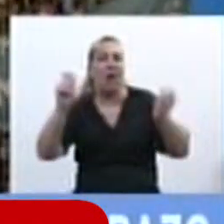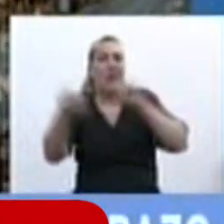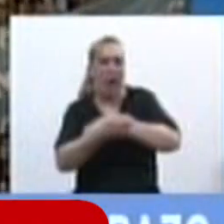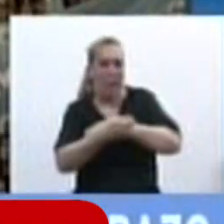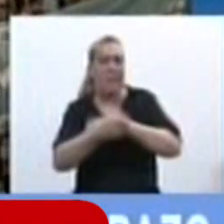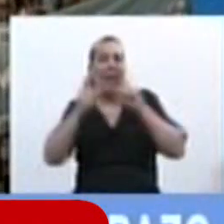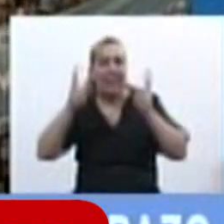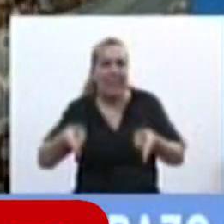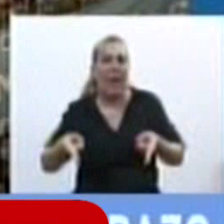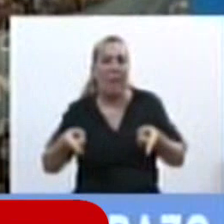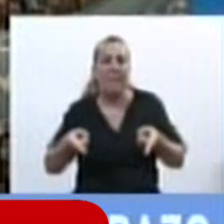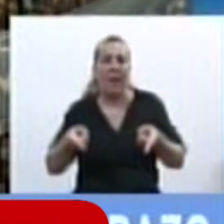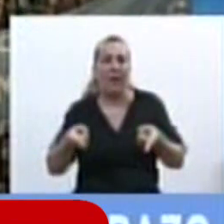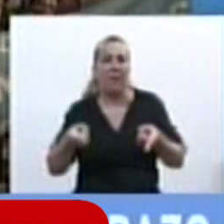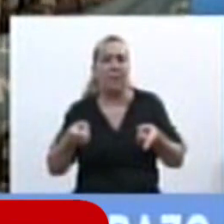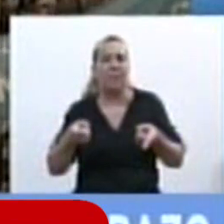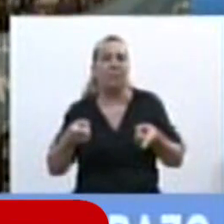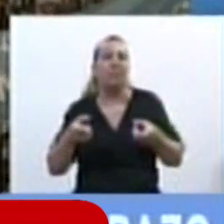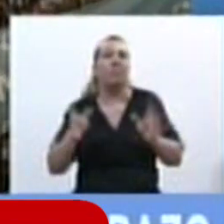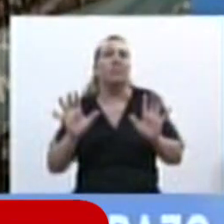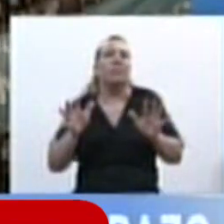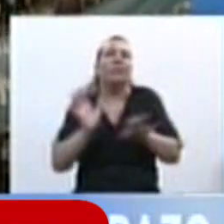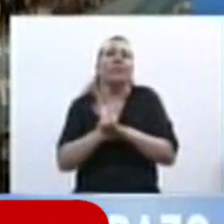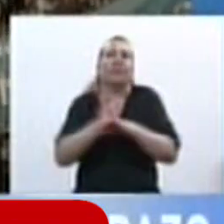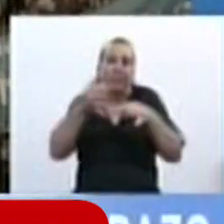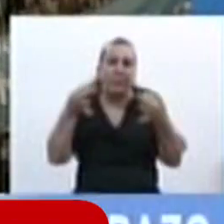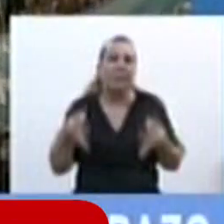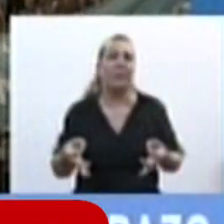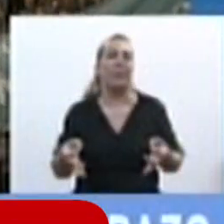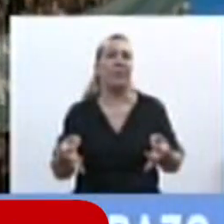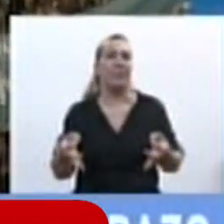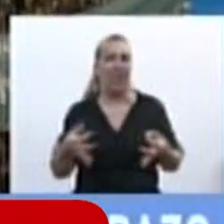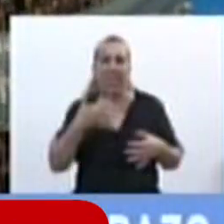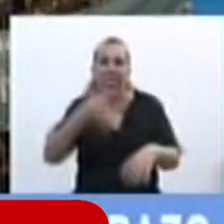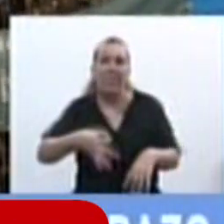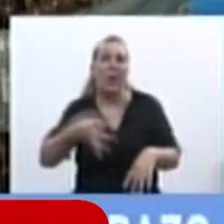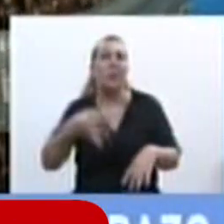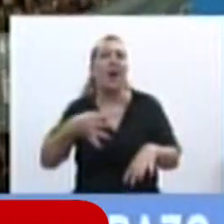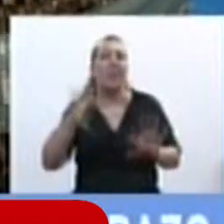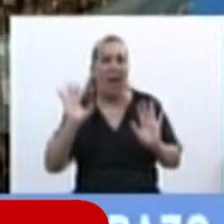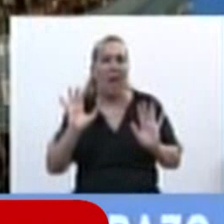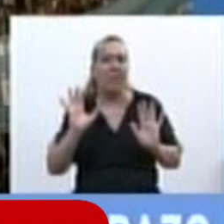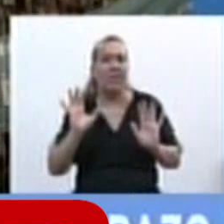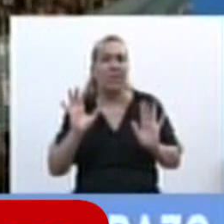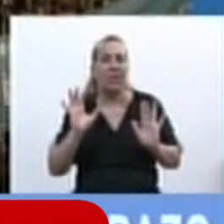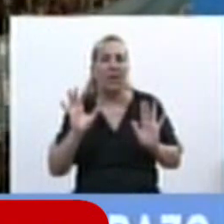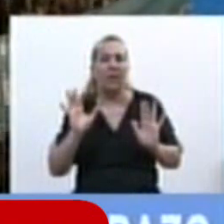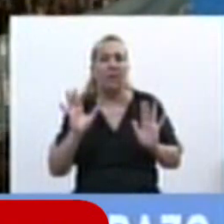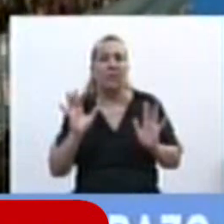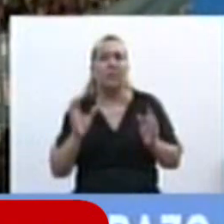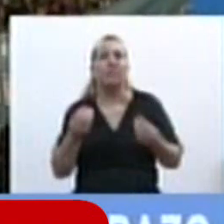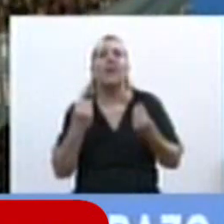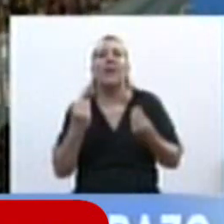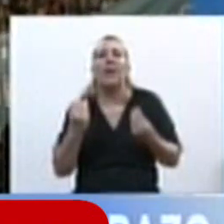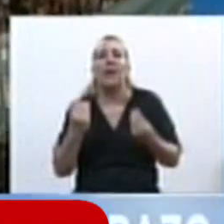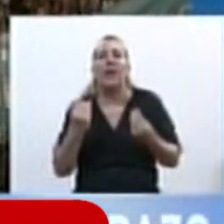poniendo en el buen sentido y literal de la traducción lo que